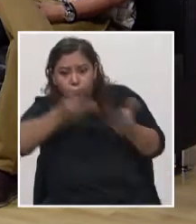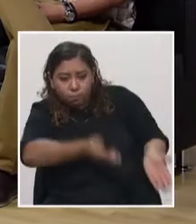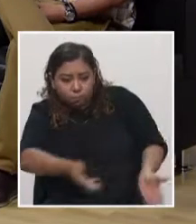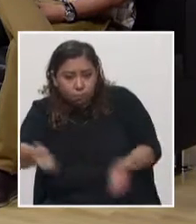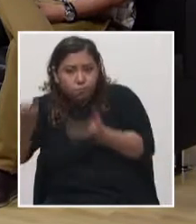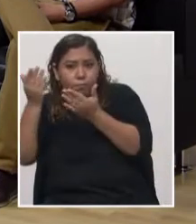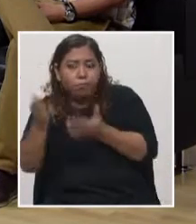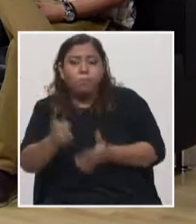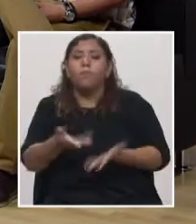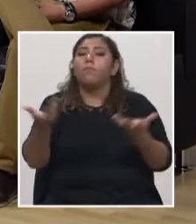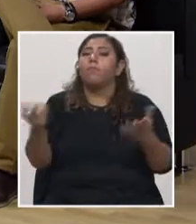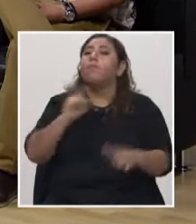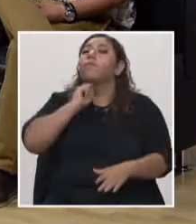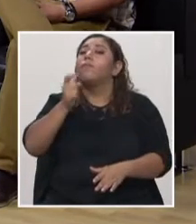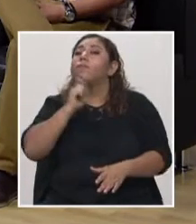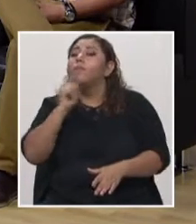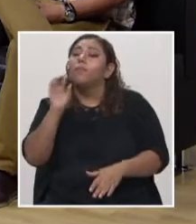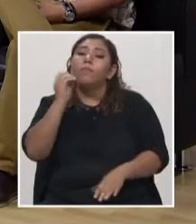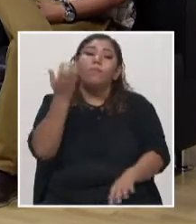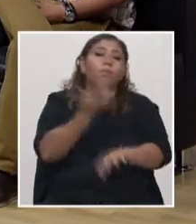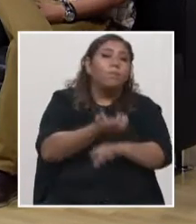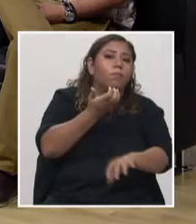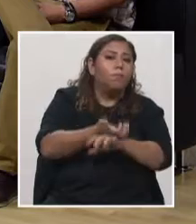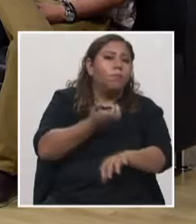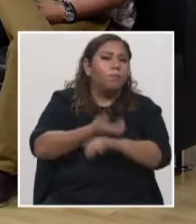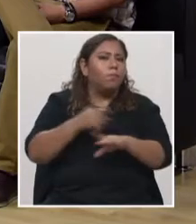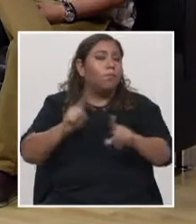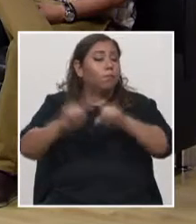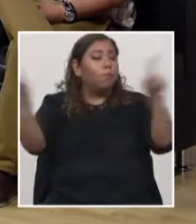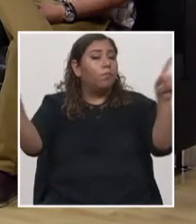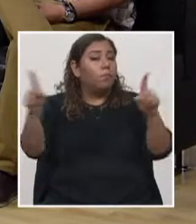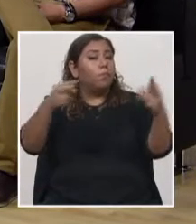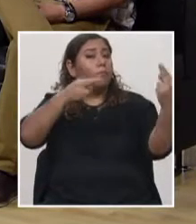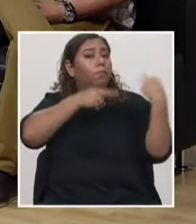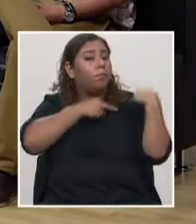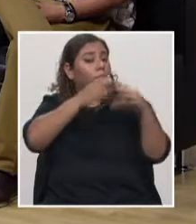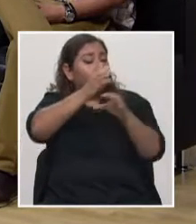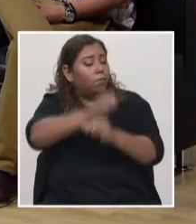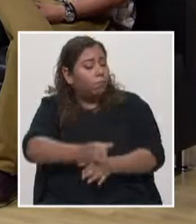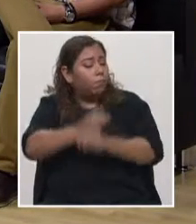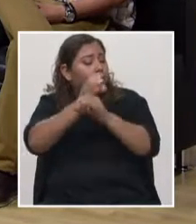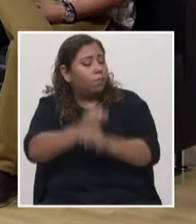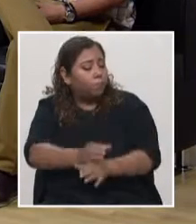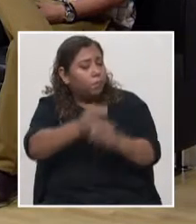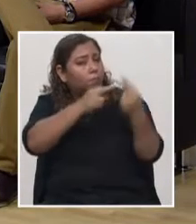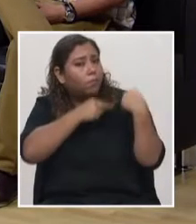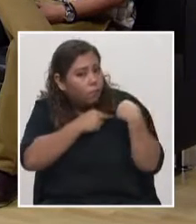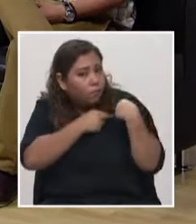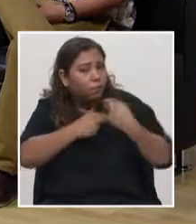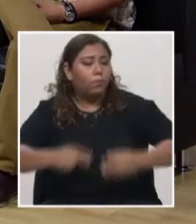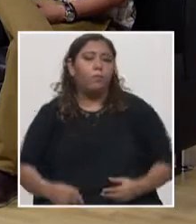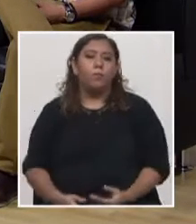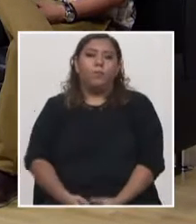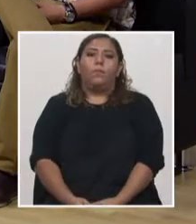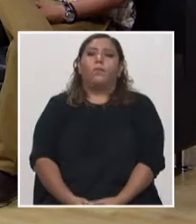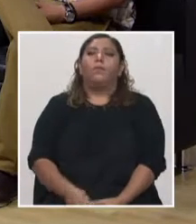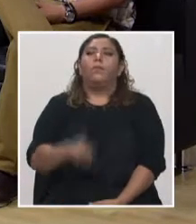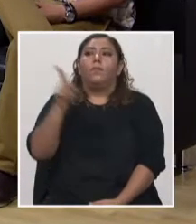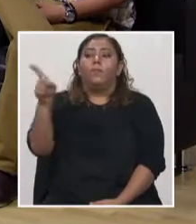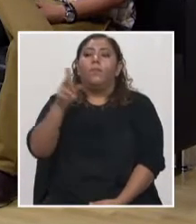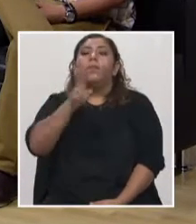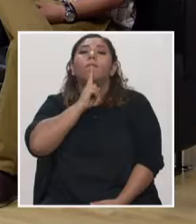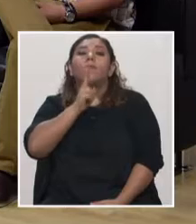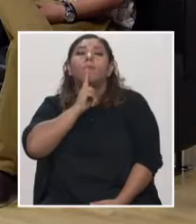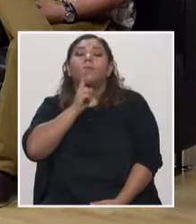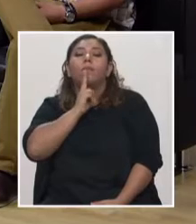que viene con un elemento más de cuidado todavía porque el Estado de Honduras apoya y promueve la minería que